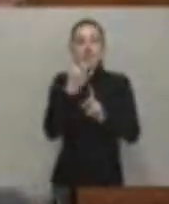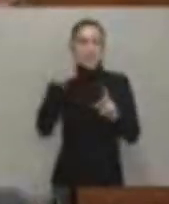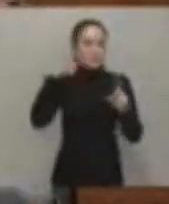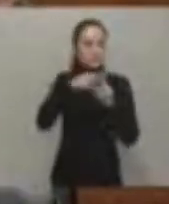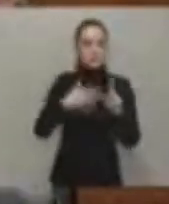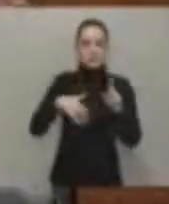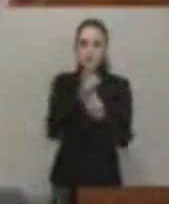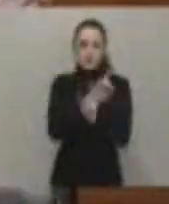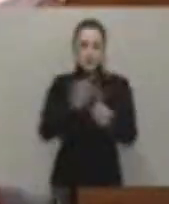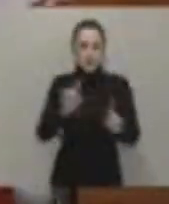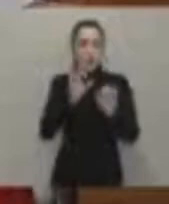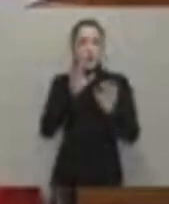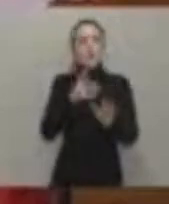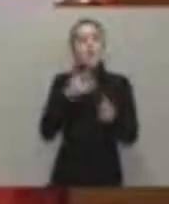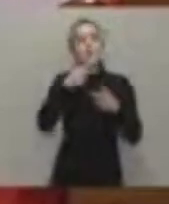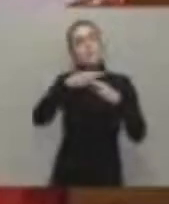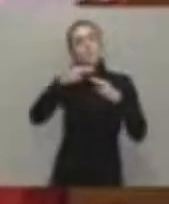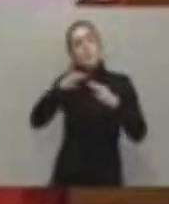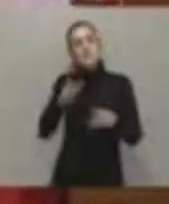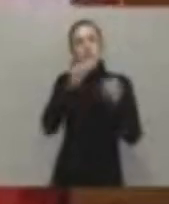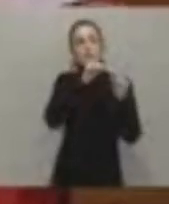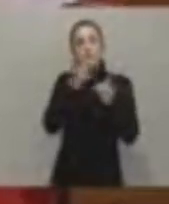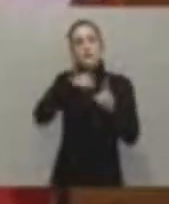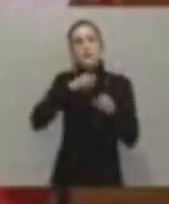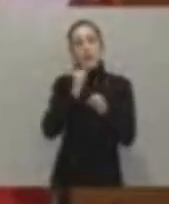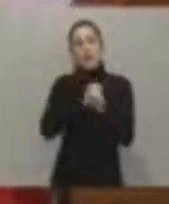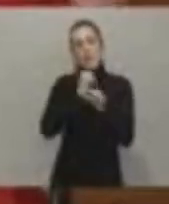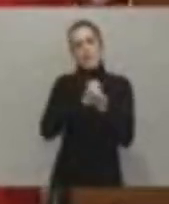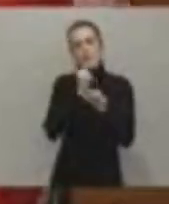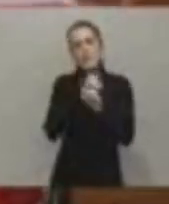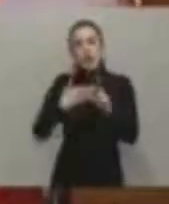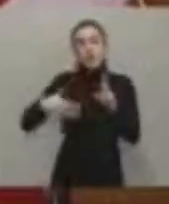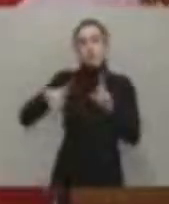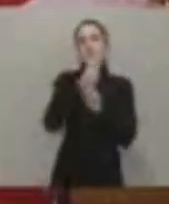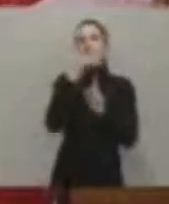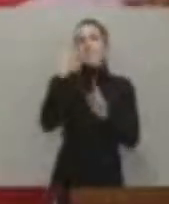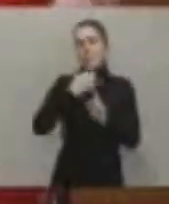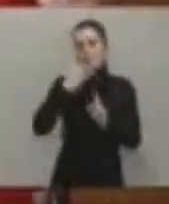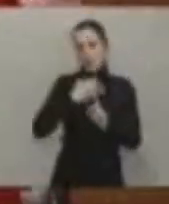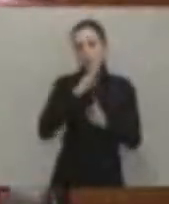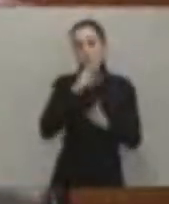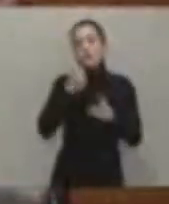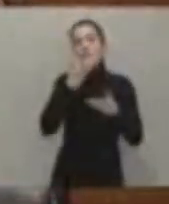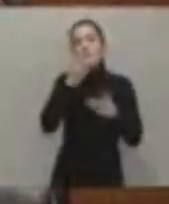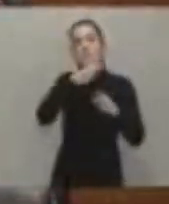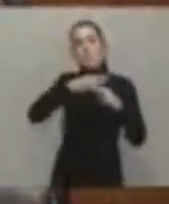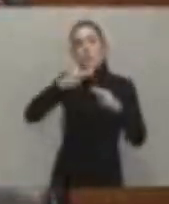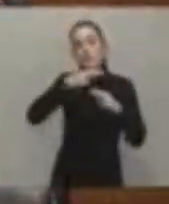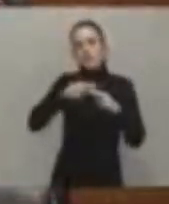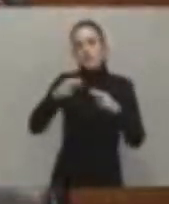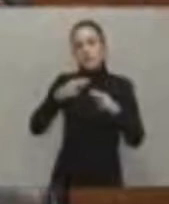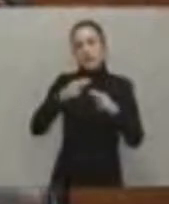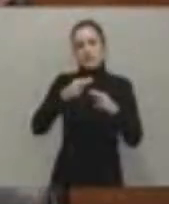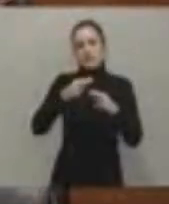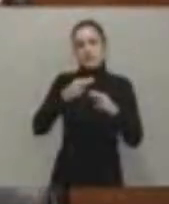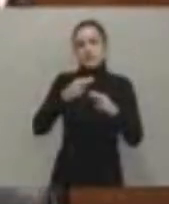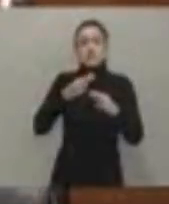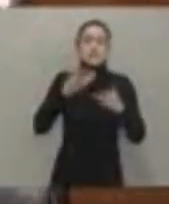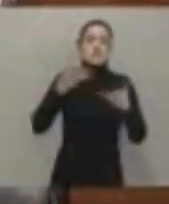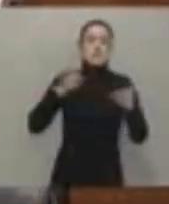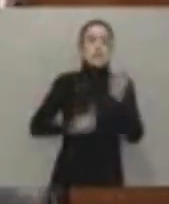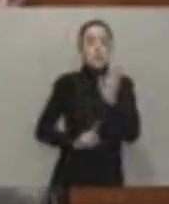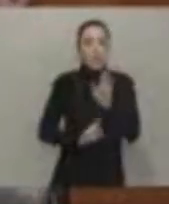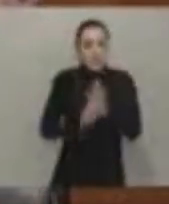Que unas políticas de formación y de empleo tienen que conseguir. Porque si las políticas hubiesen desplegado sus efectos,